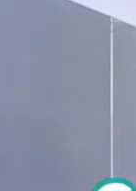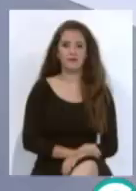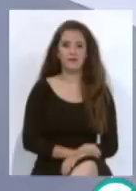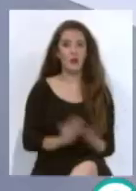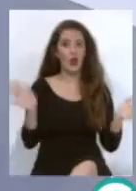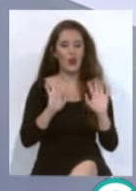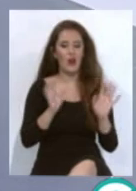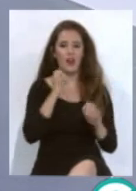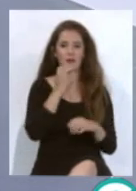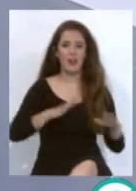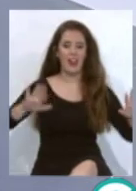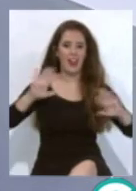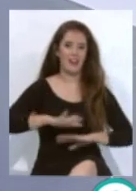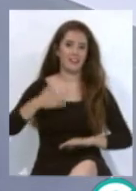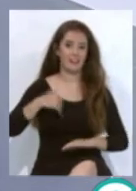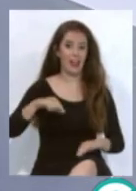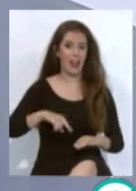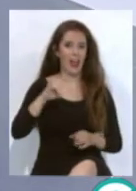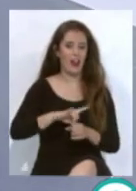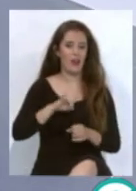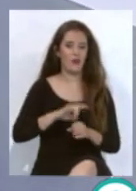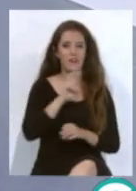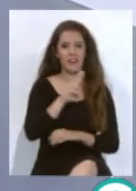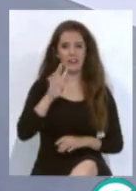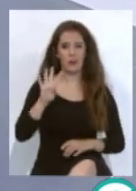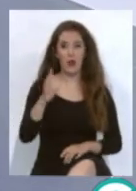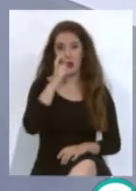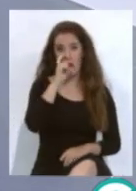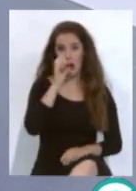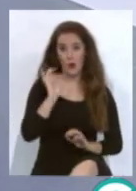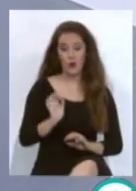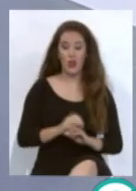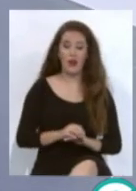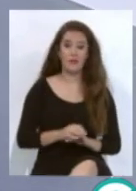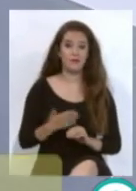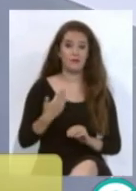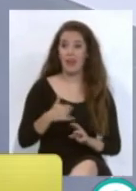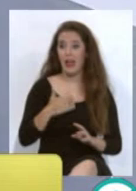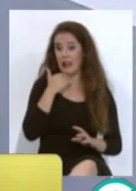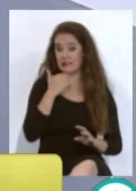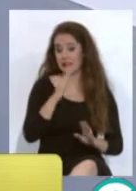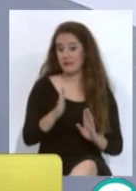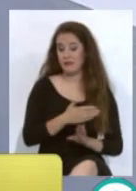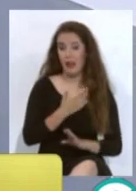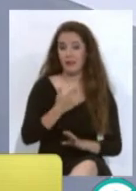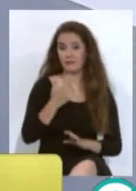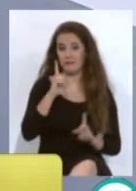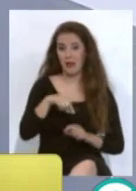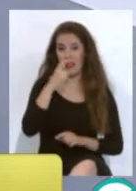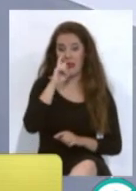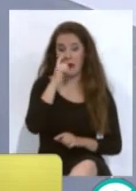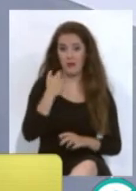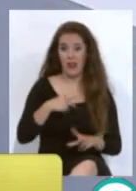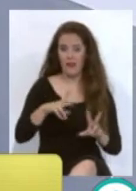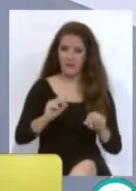¡Hola! Muy buenas noches, ya estamos en este lunes 24 ya de junio. Se nos va este mes de junio, termina